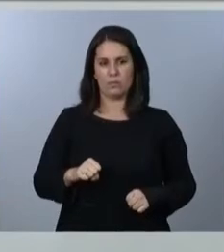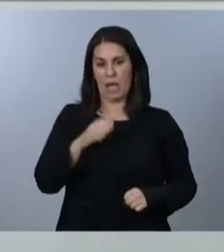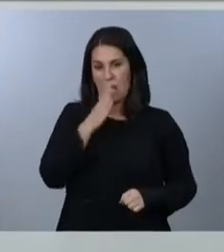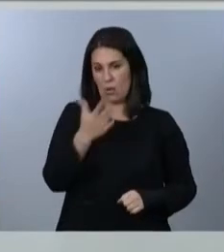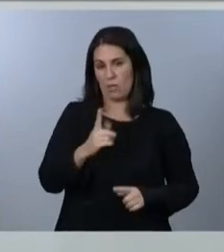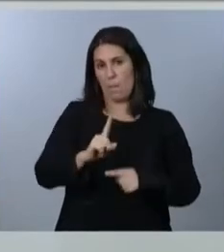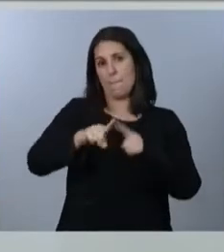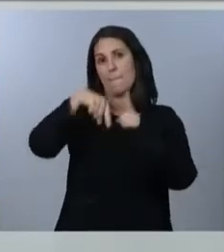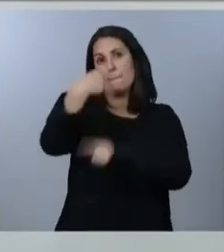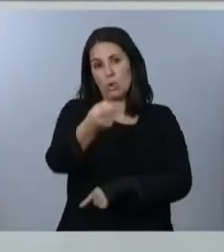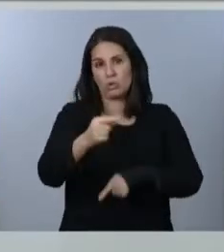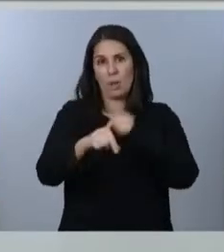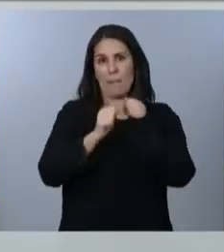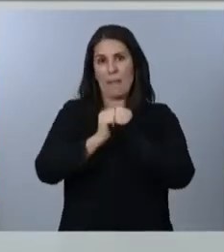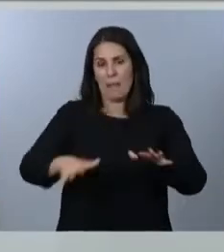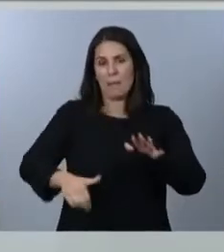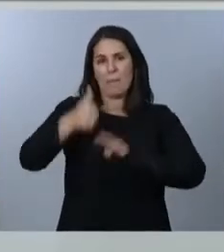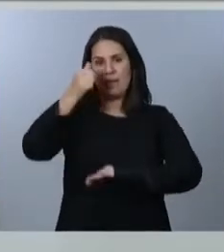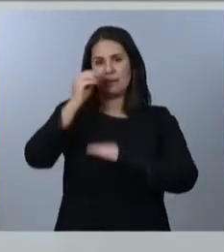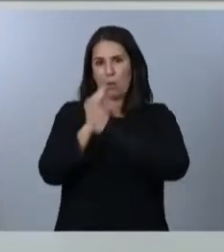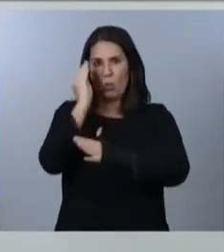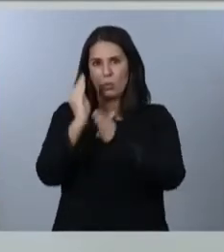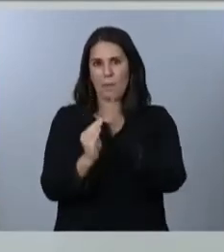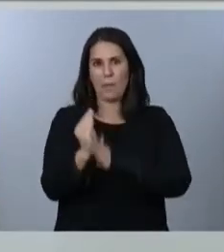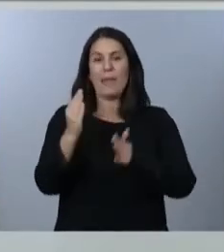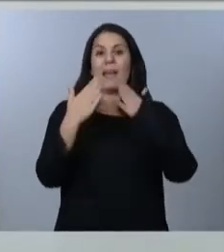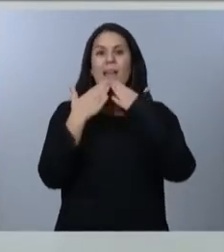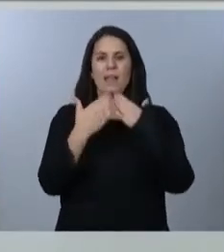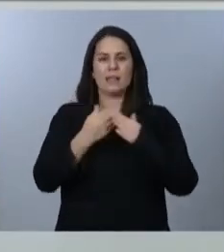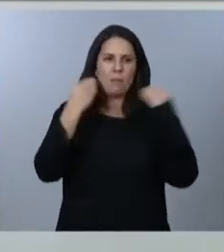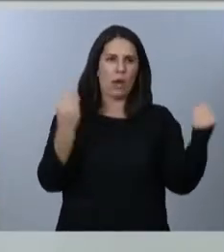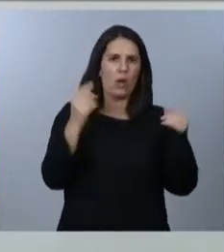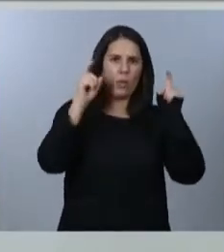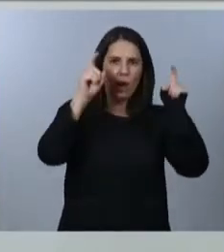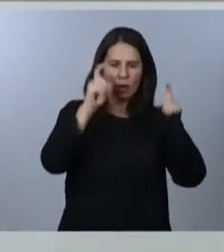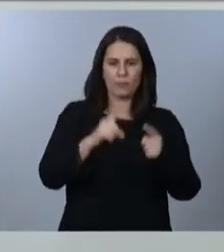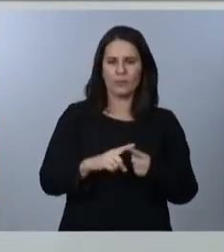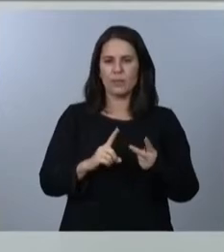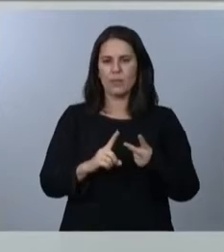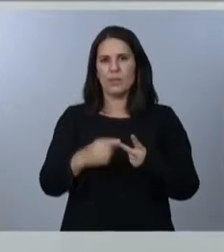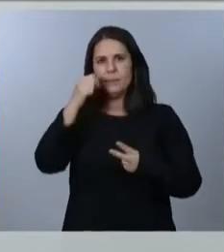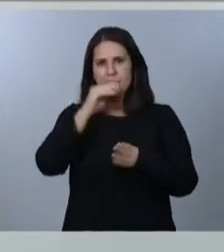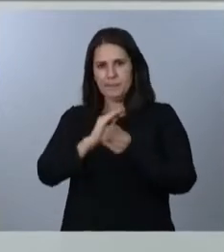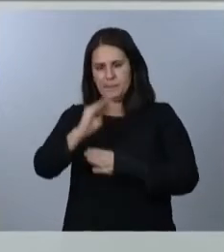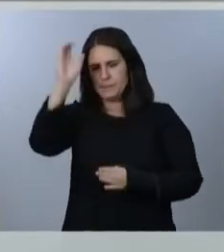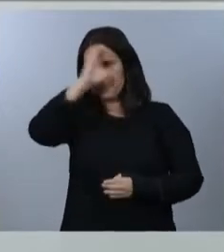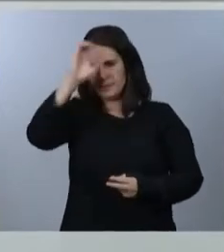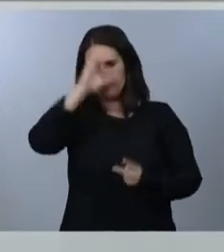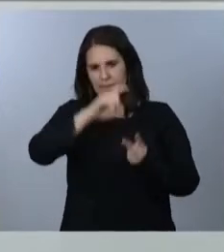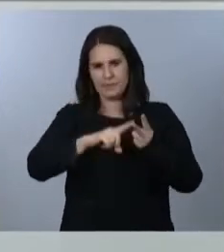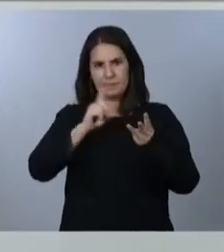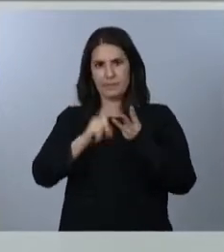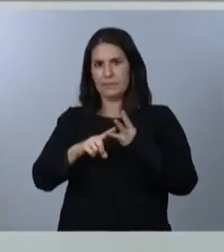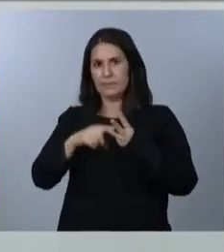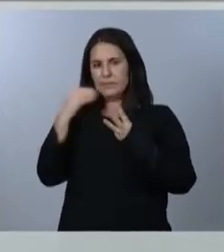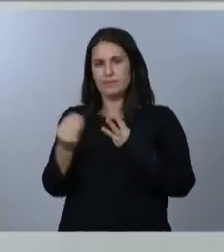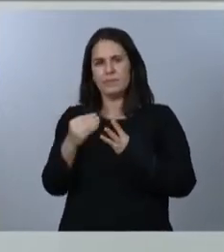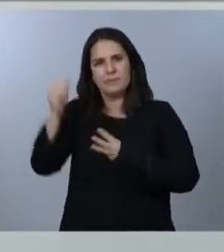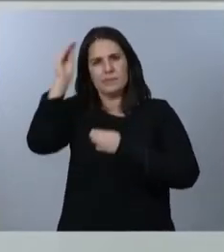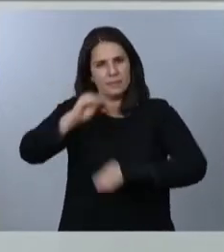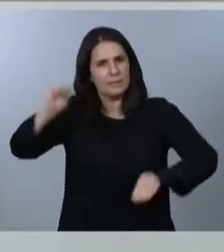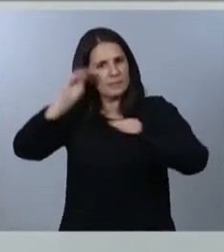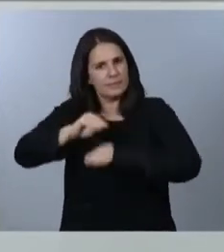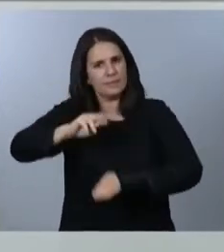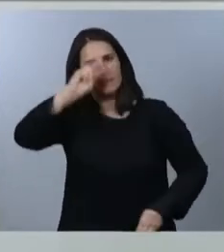productividad, gracias a una mejor educación, a una mayor inversión en ciencia, a una mejor formación a lo largo de la vida de